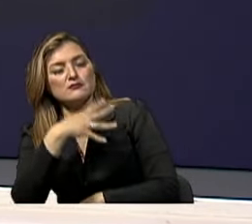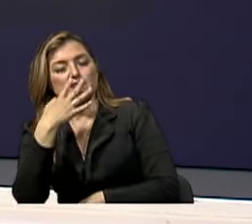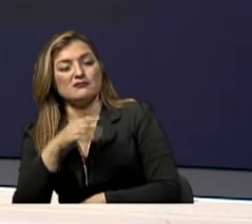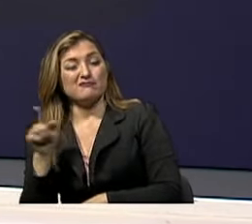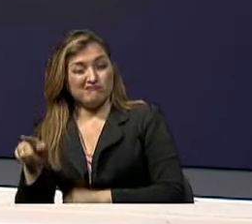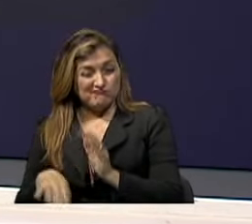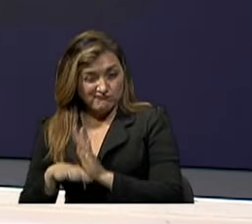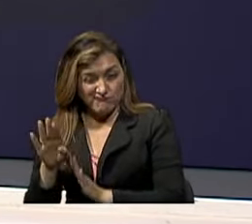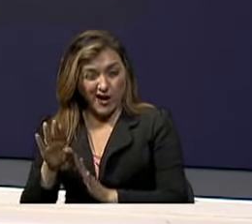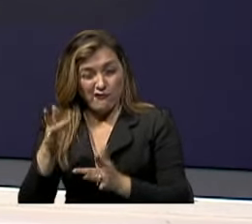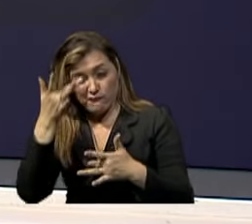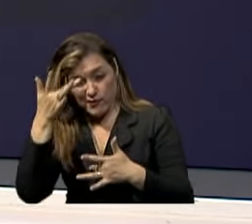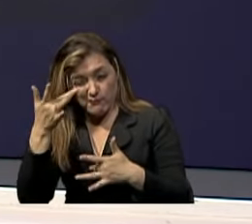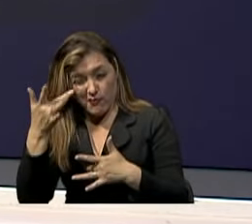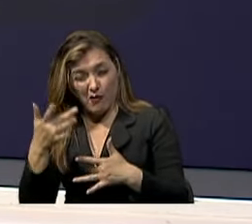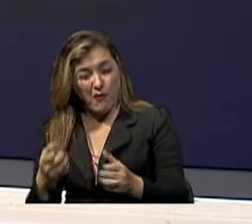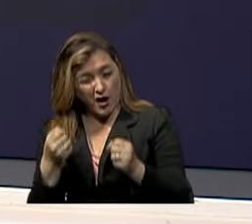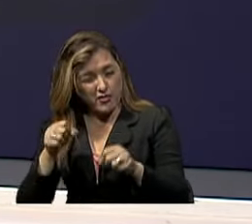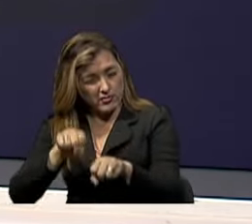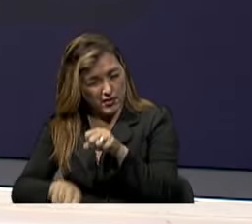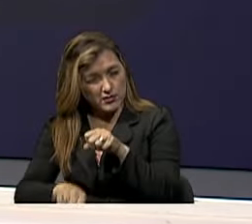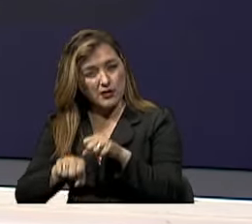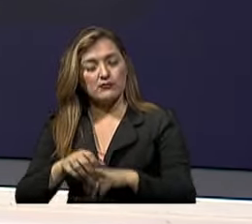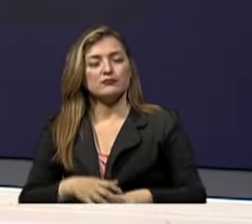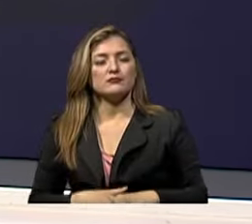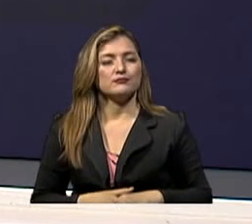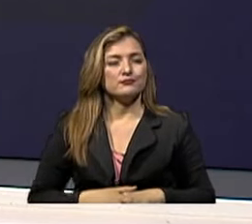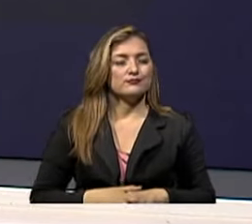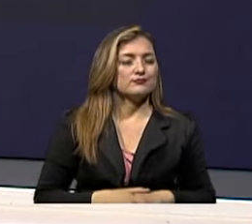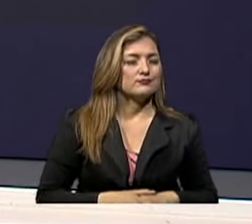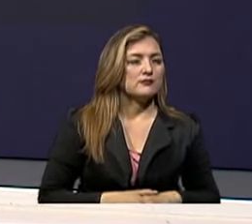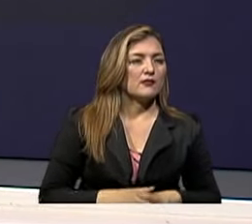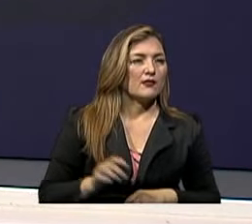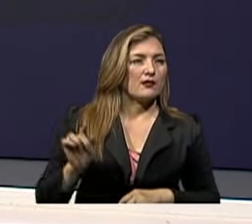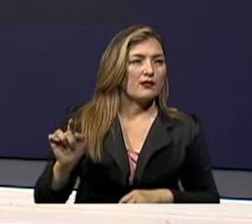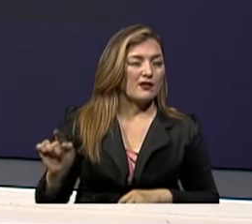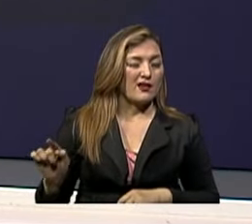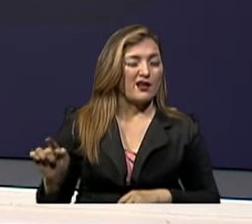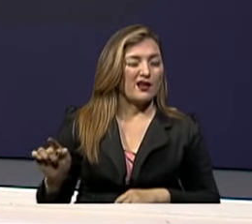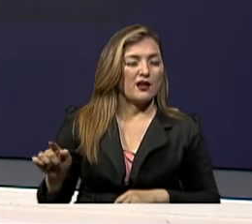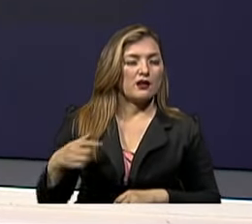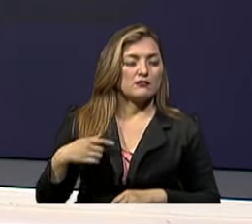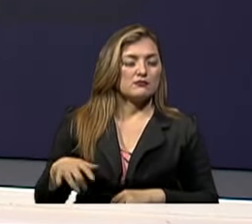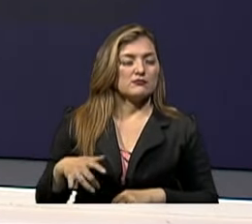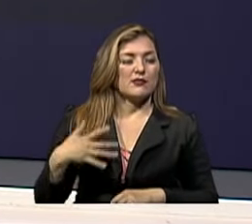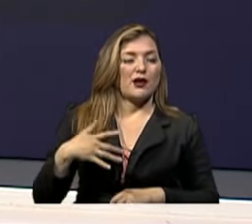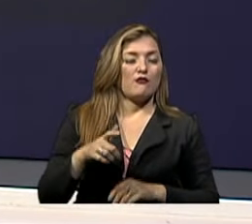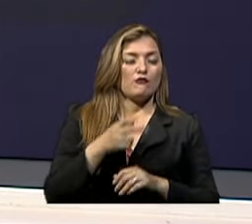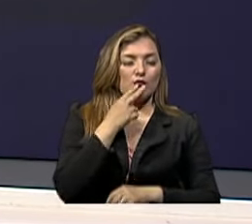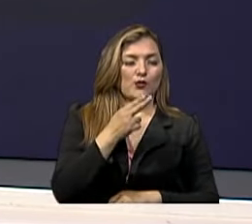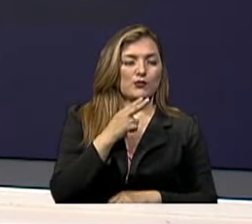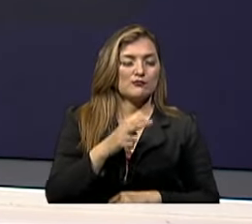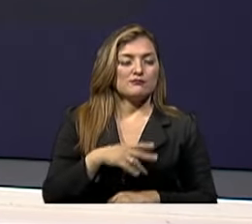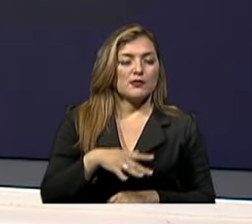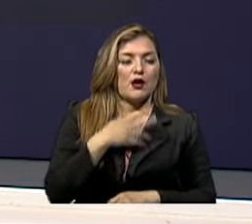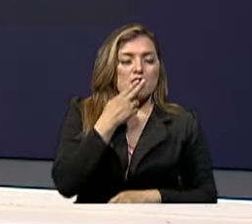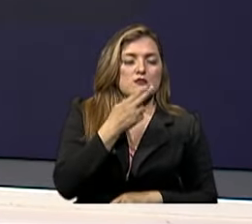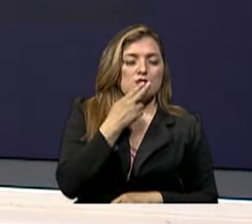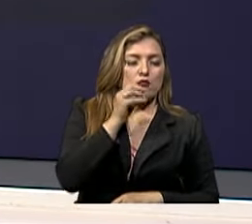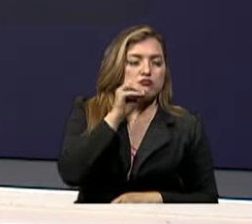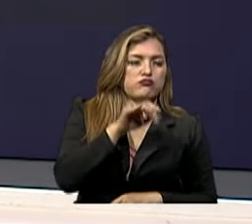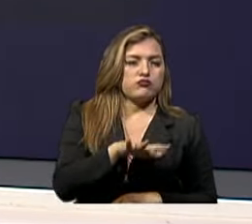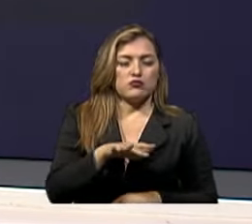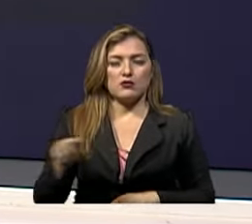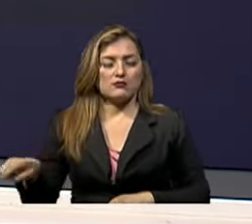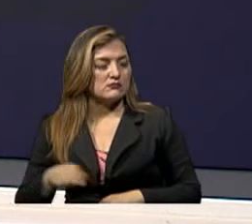obviamente lesivas para el organismo En gran cantidad Y obviamente al exhalar estas sustancias Pues el fumador pasivo también las respira Pero en mucho